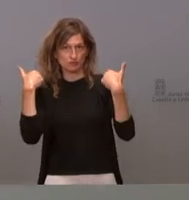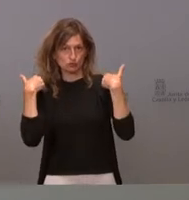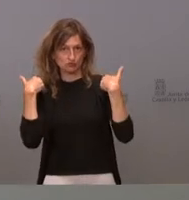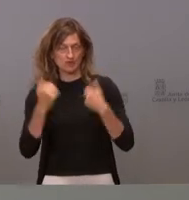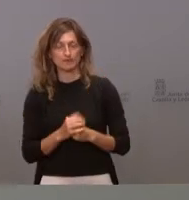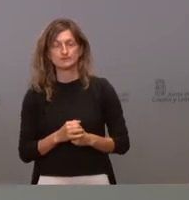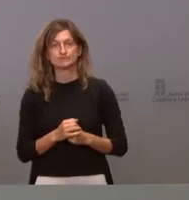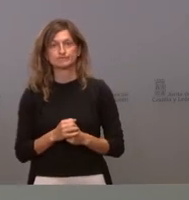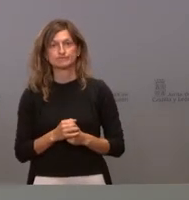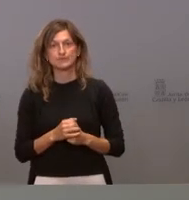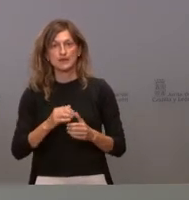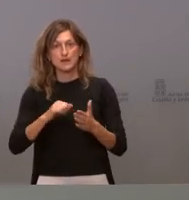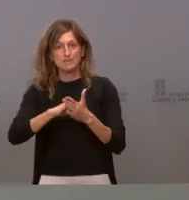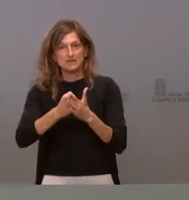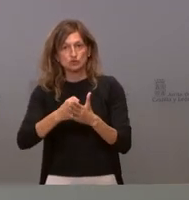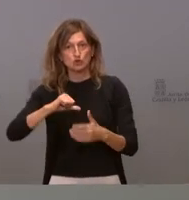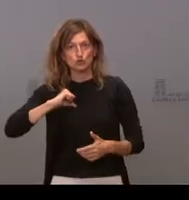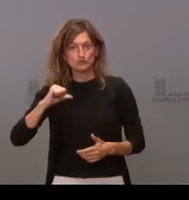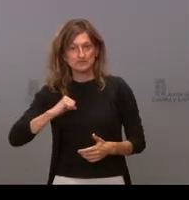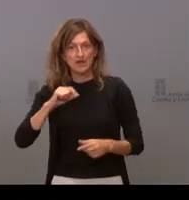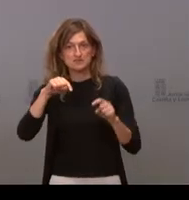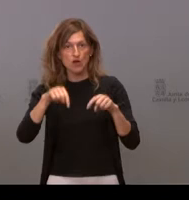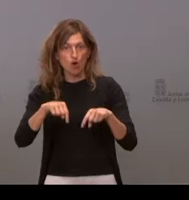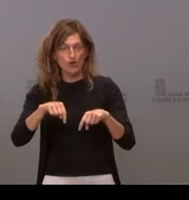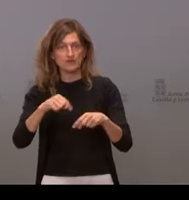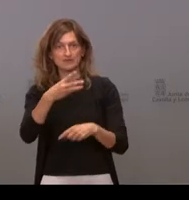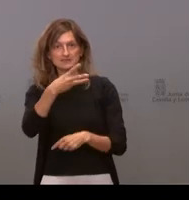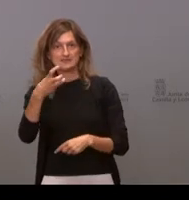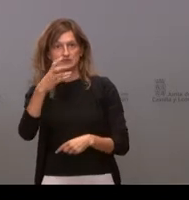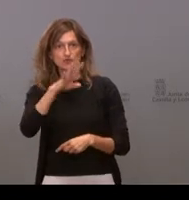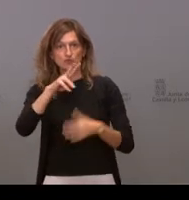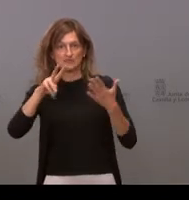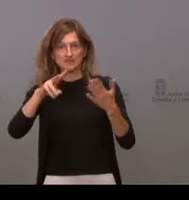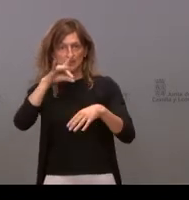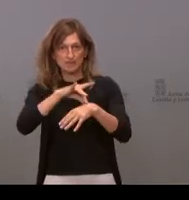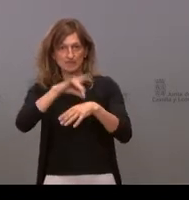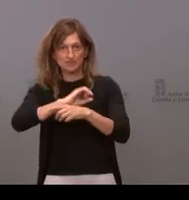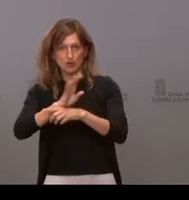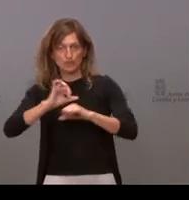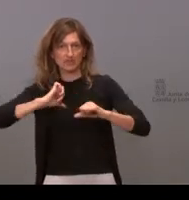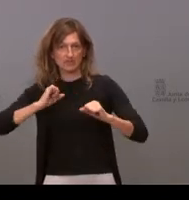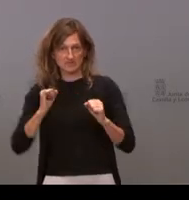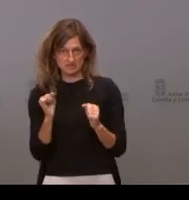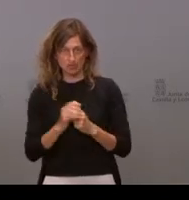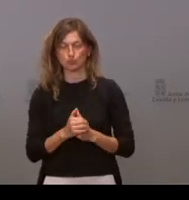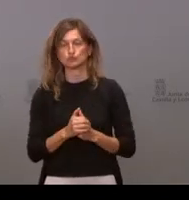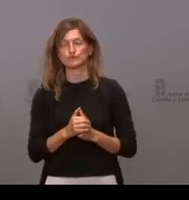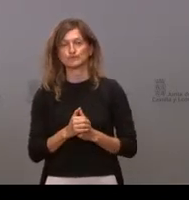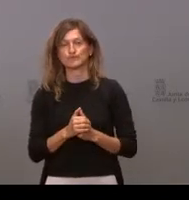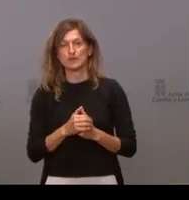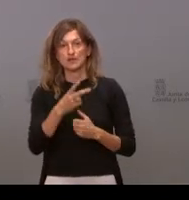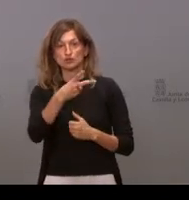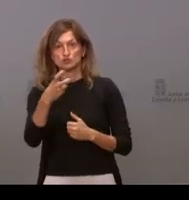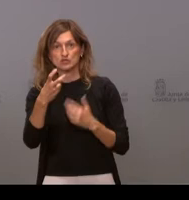En cuanto a la presión hospitalaria, hoy tenemos 357 pacientes COVID ingresados, de los cuales